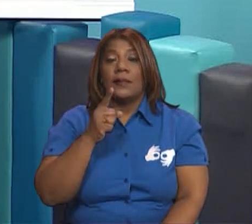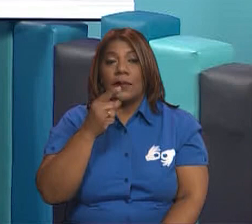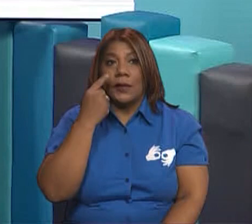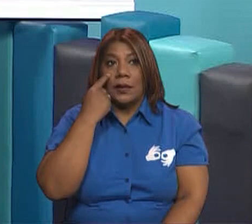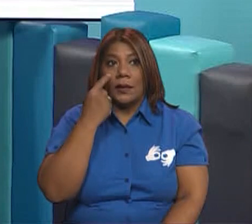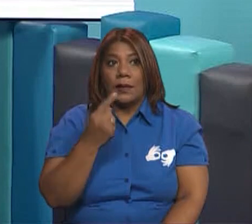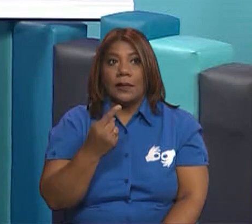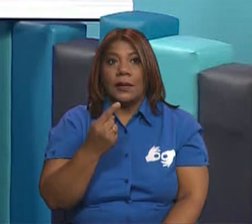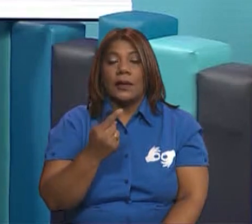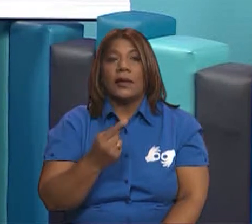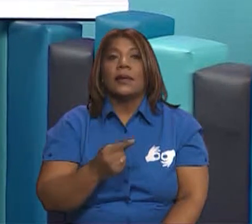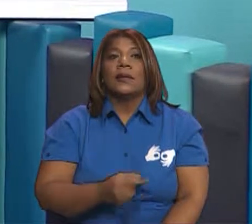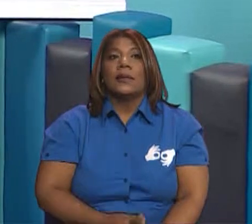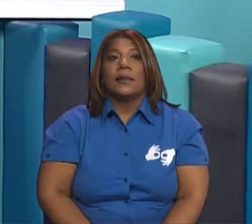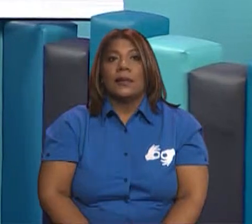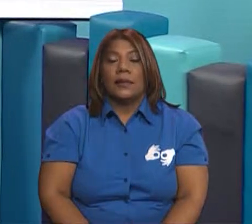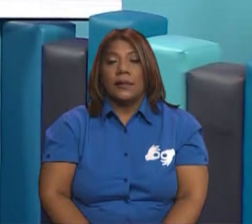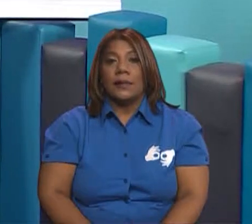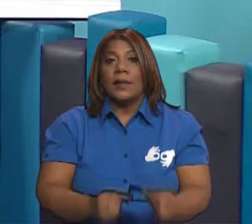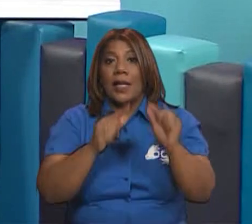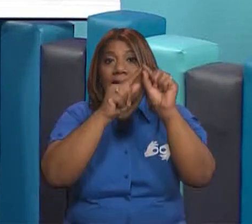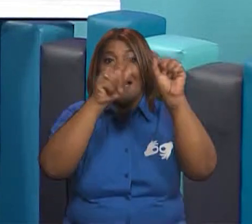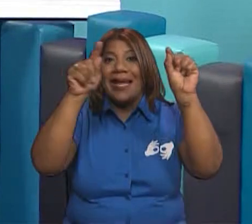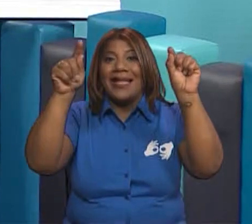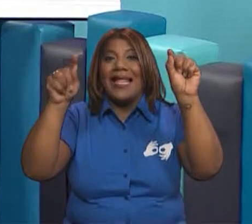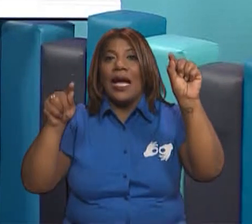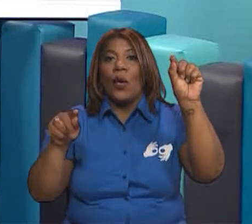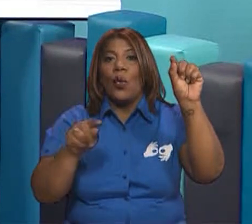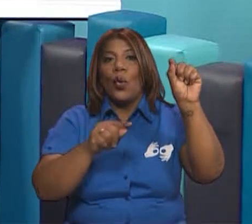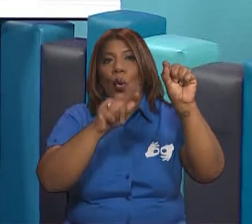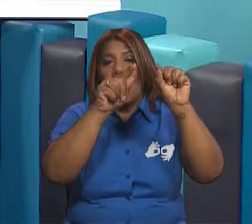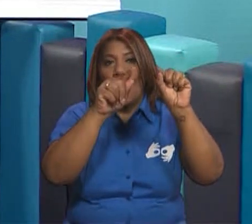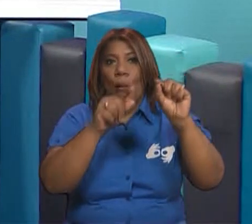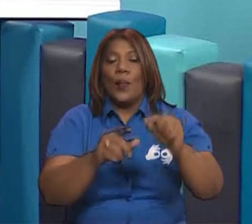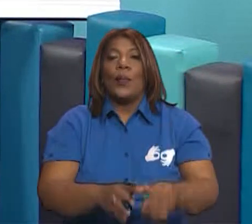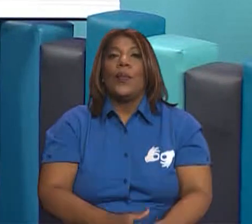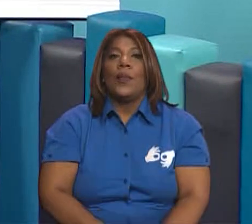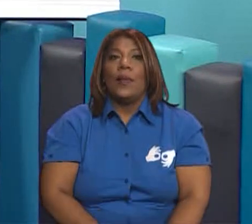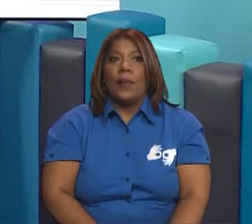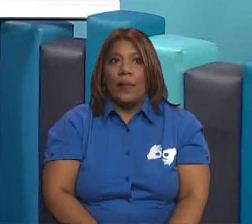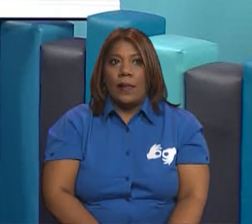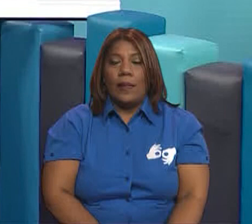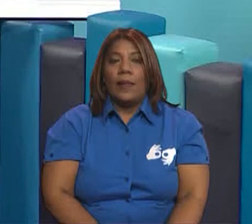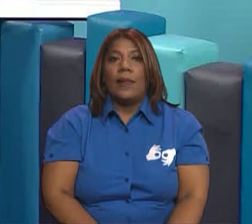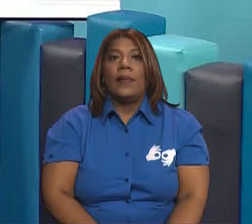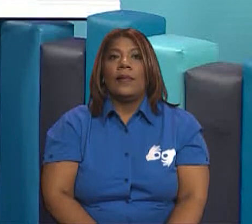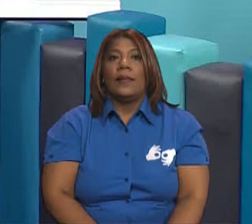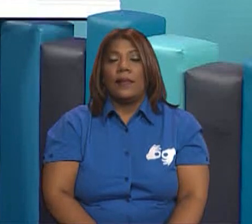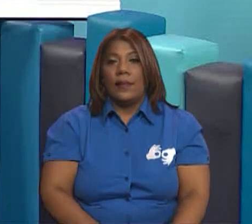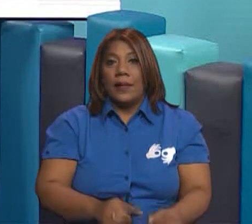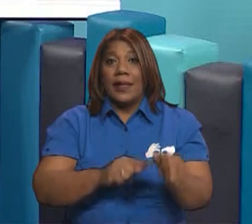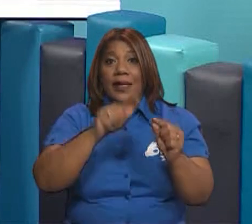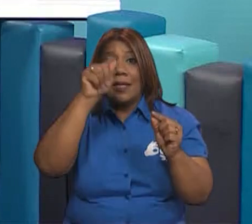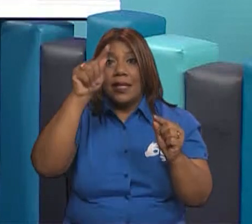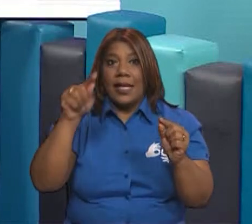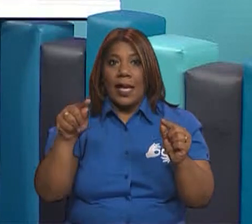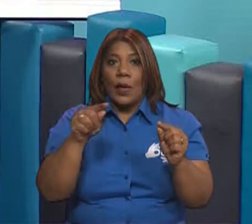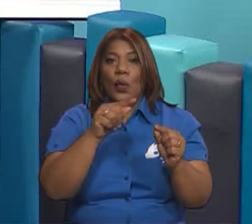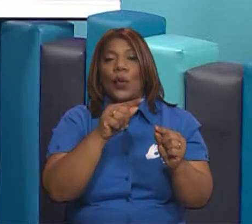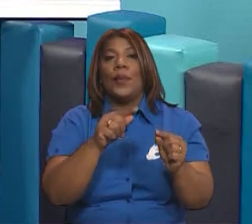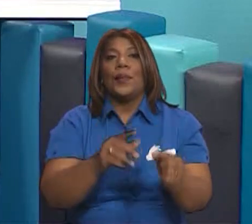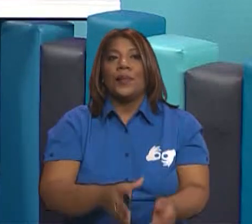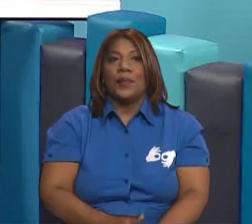y yo voy descubriendo la respuesta a ver si acertamos. El sobre con un rectángulo. Muy bien. El cono con un